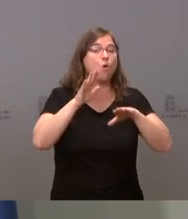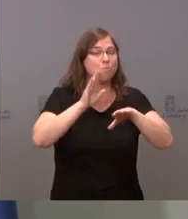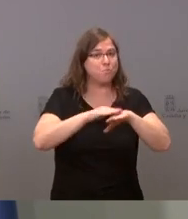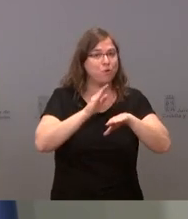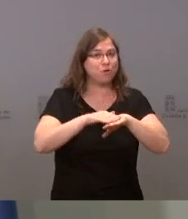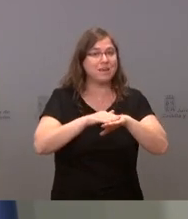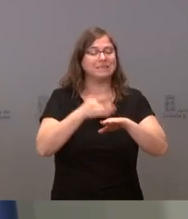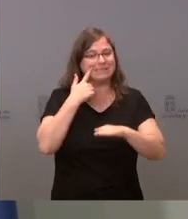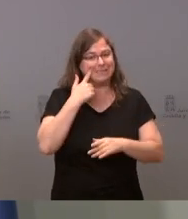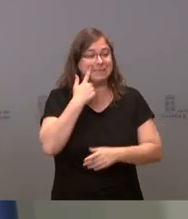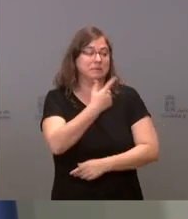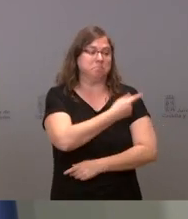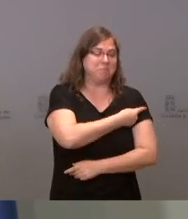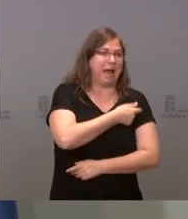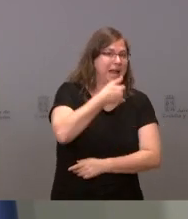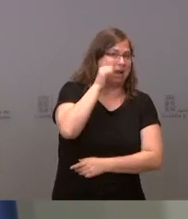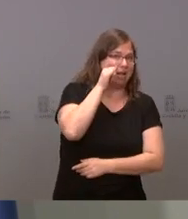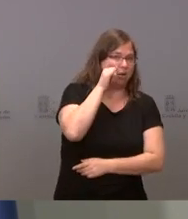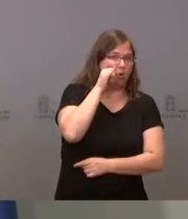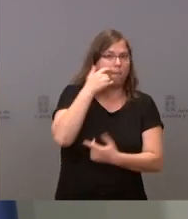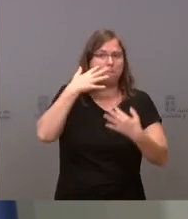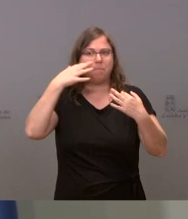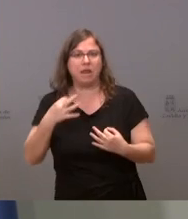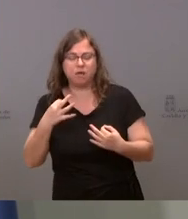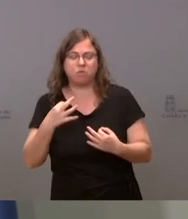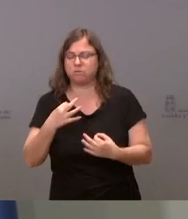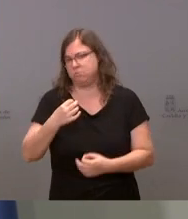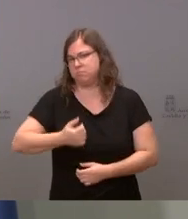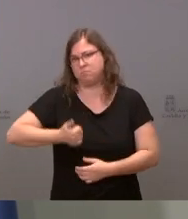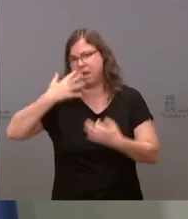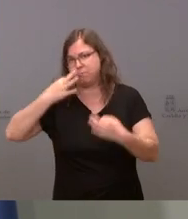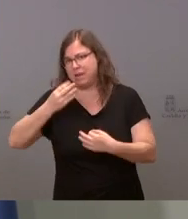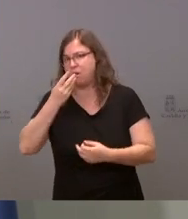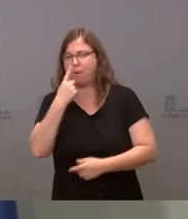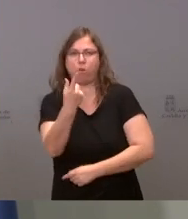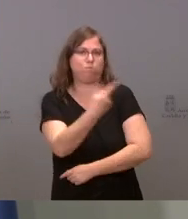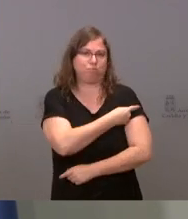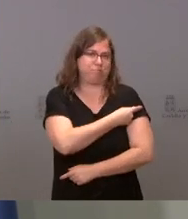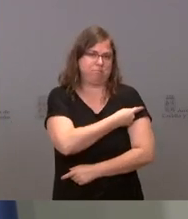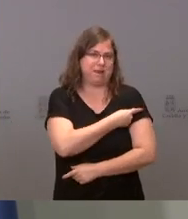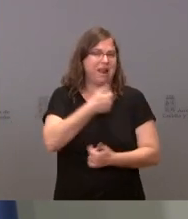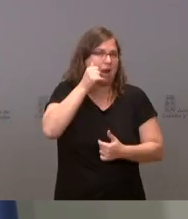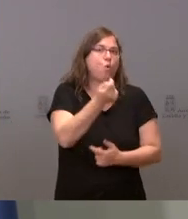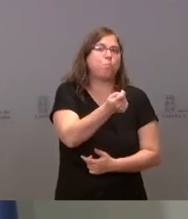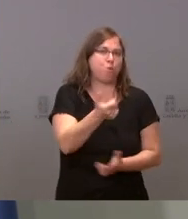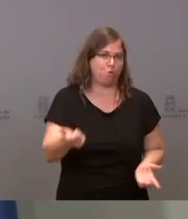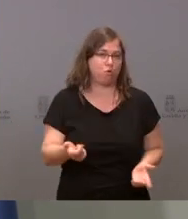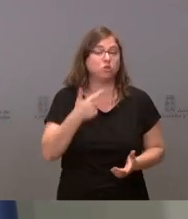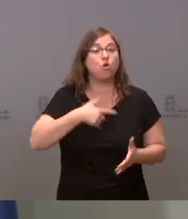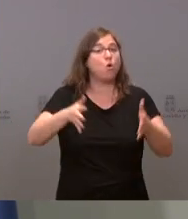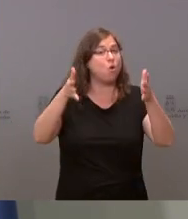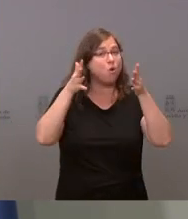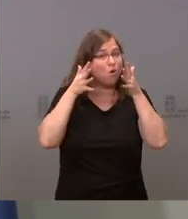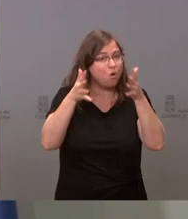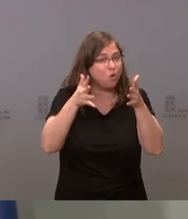riesgo-beneficio es claramente favorable. Y más después de lo que estamos viendo estos últimos días. Por tanto, nuestro consejo, el